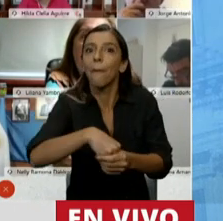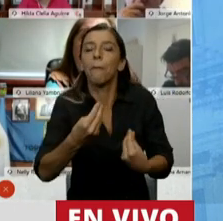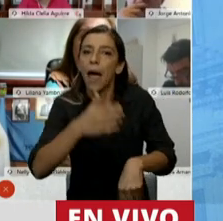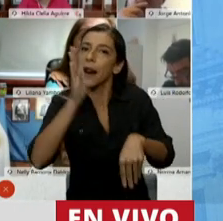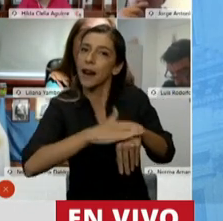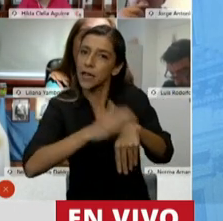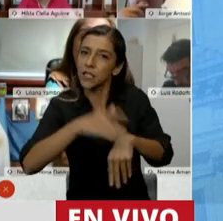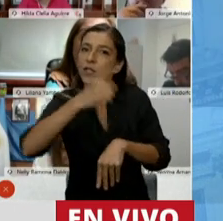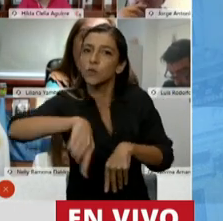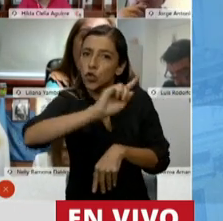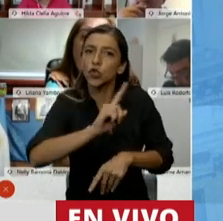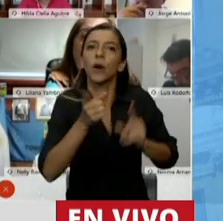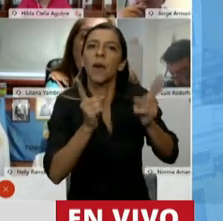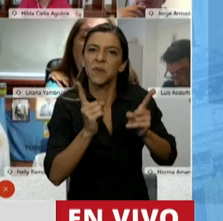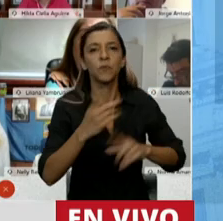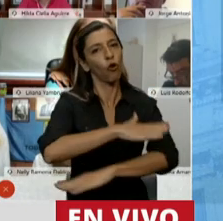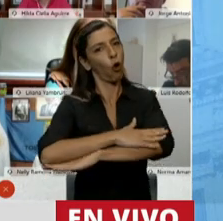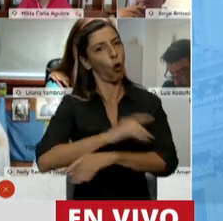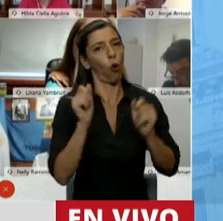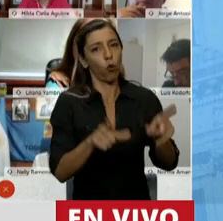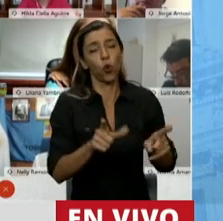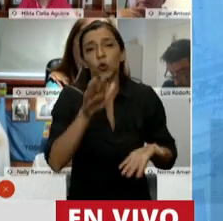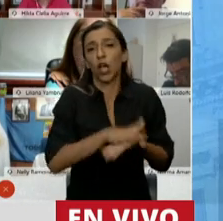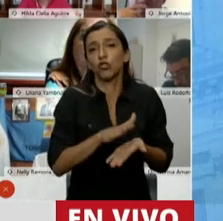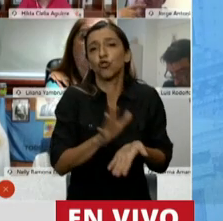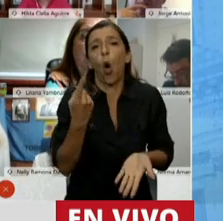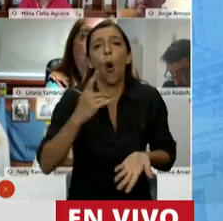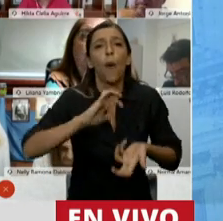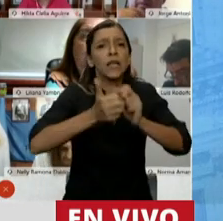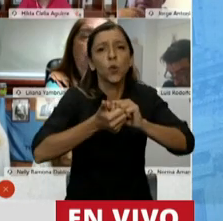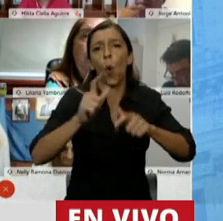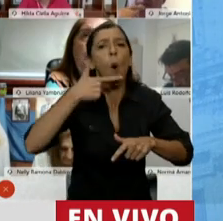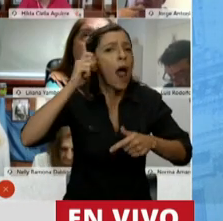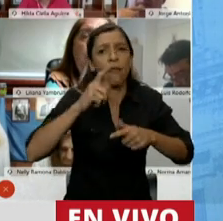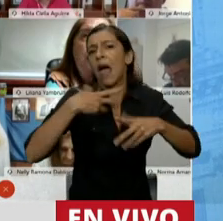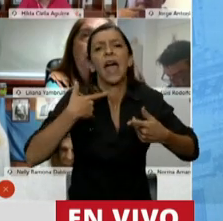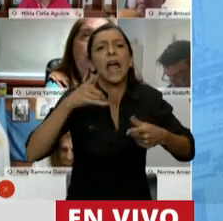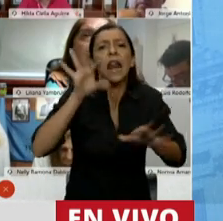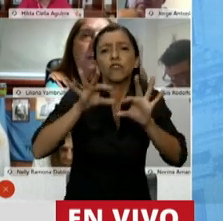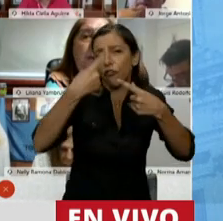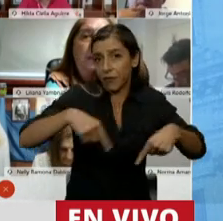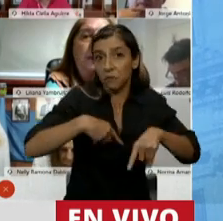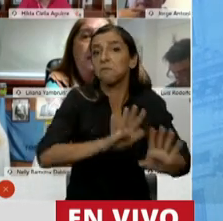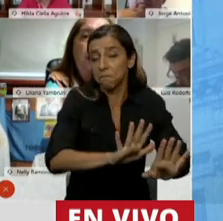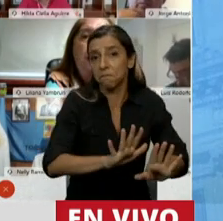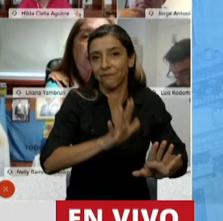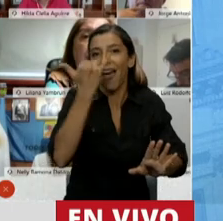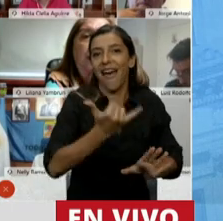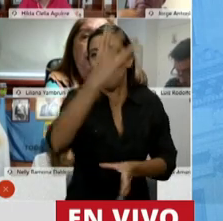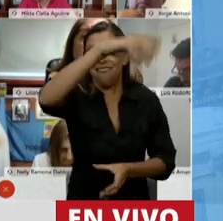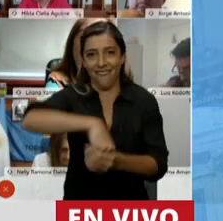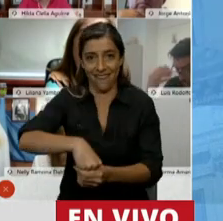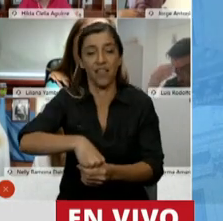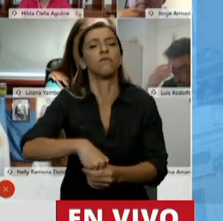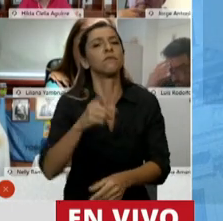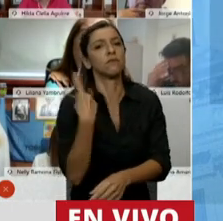y responsabilidad de su propia conducta sexual y reproductiva. Por eso propusimos también un programa para la